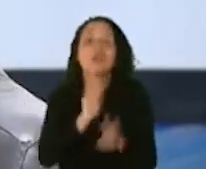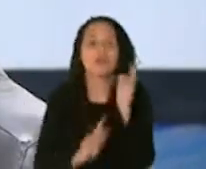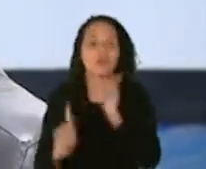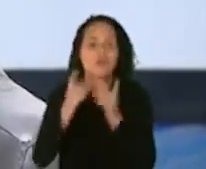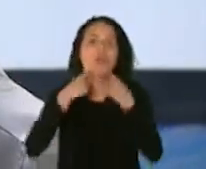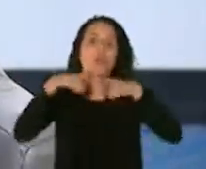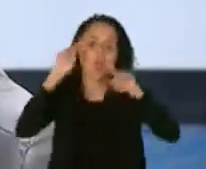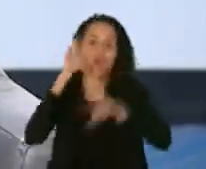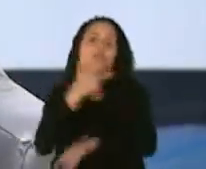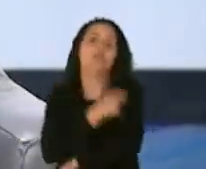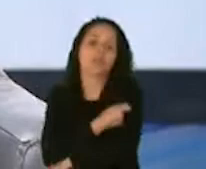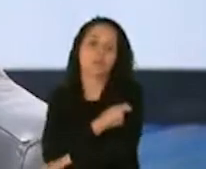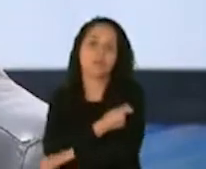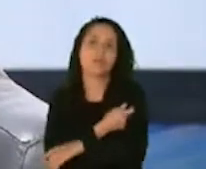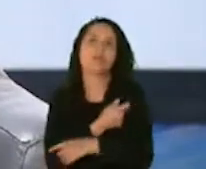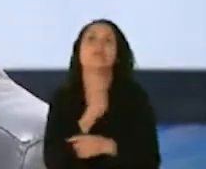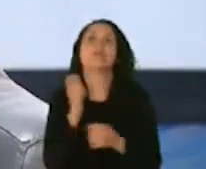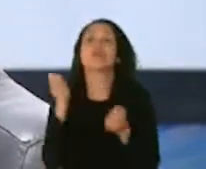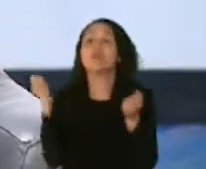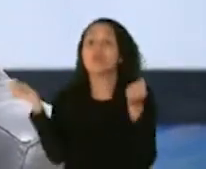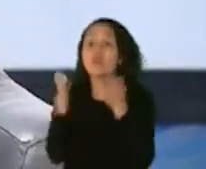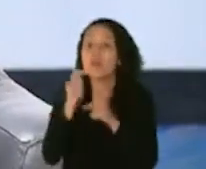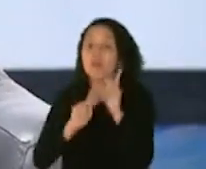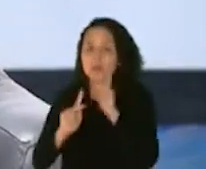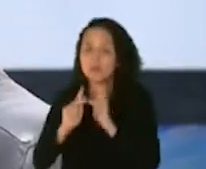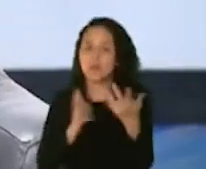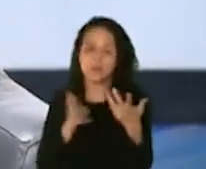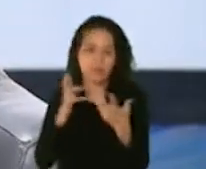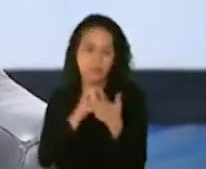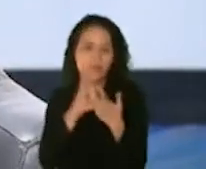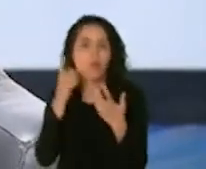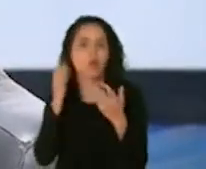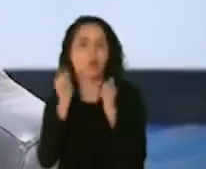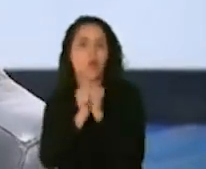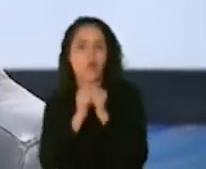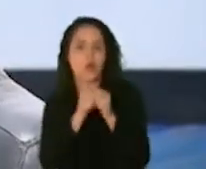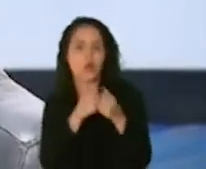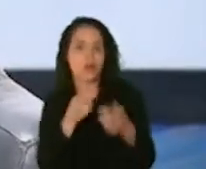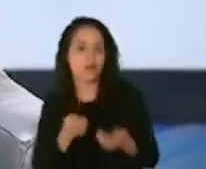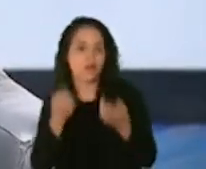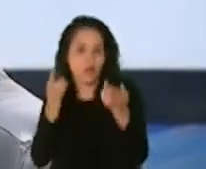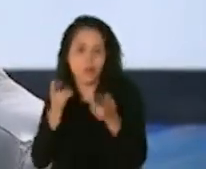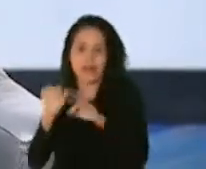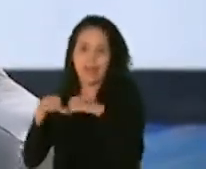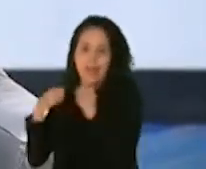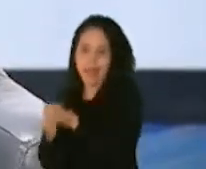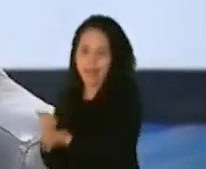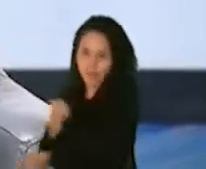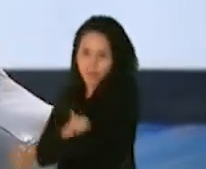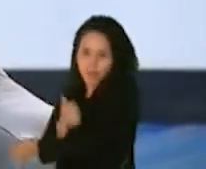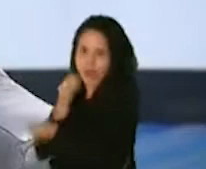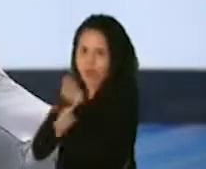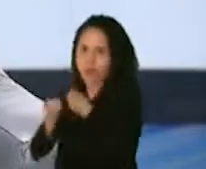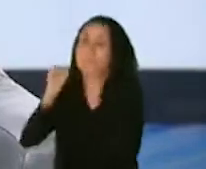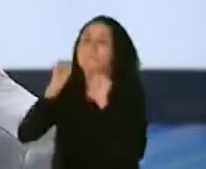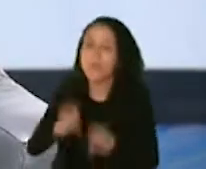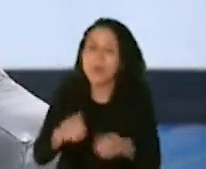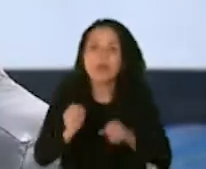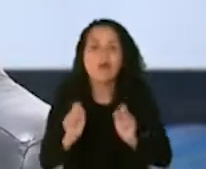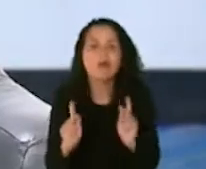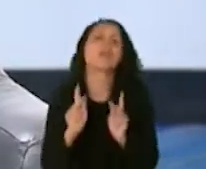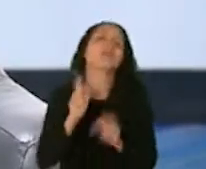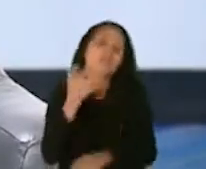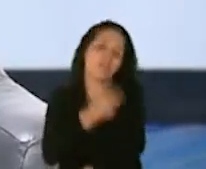las personas que caigan en esa recomendación de la Agencia de Drogas y Alimentos tengan la oportunidad de vacunarse. Pero